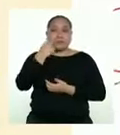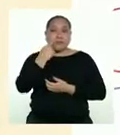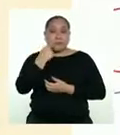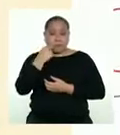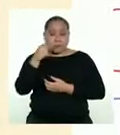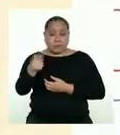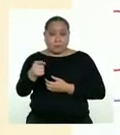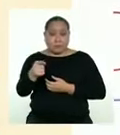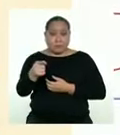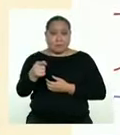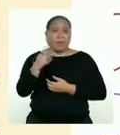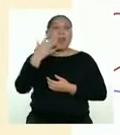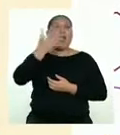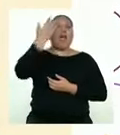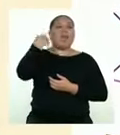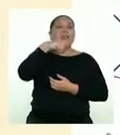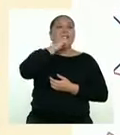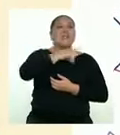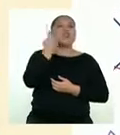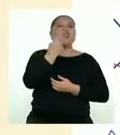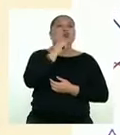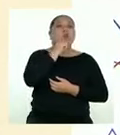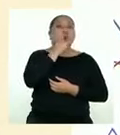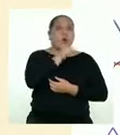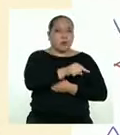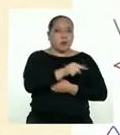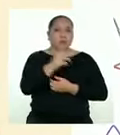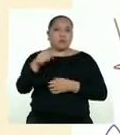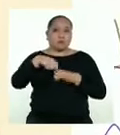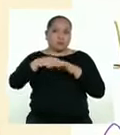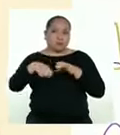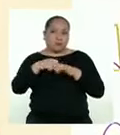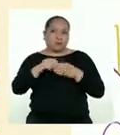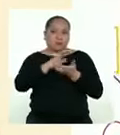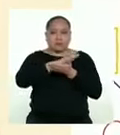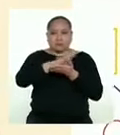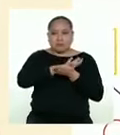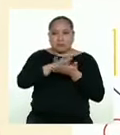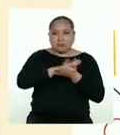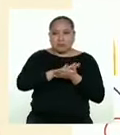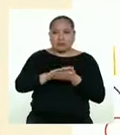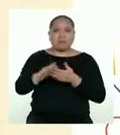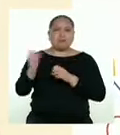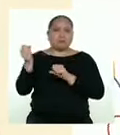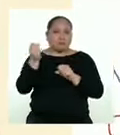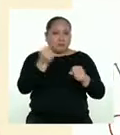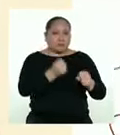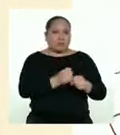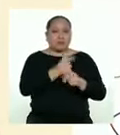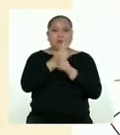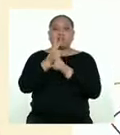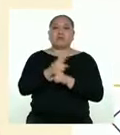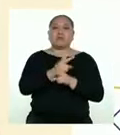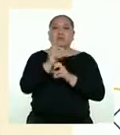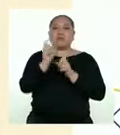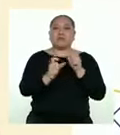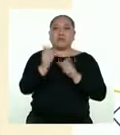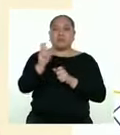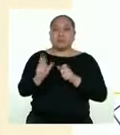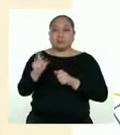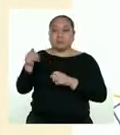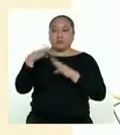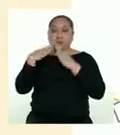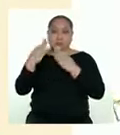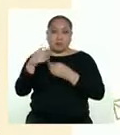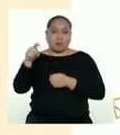tradicionalmente asignadas a las mujeres de la familia. Cocinar, lavar, limpiar y cuidar de las personas de la familia